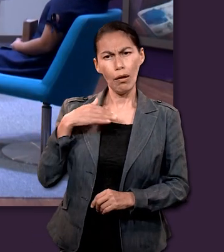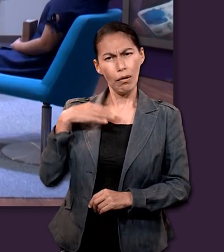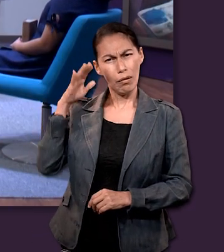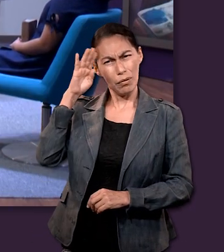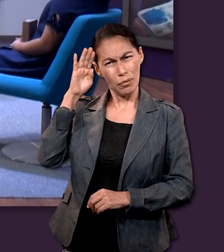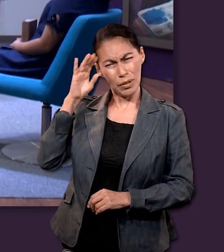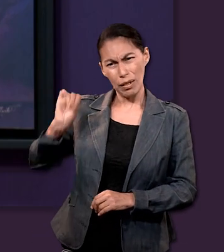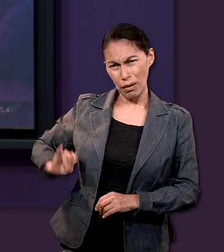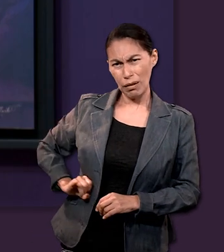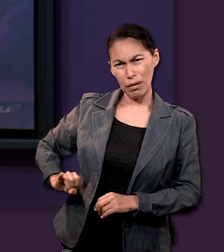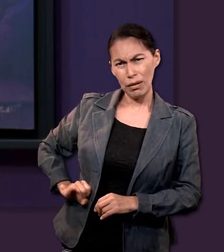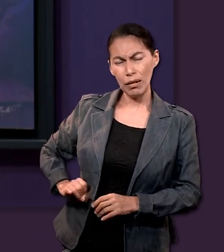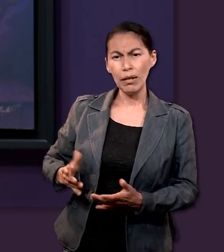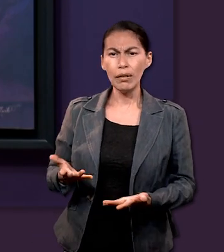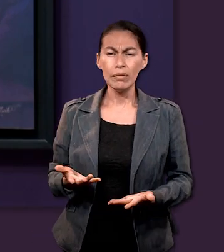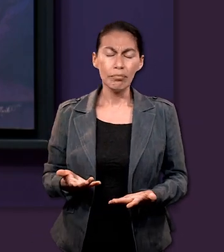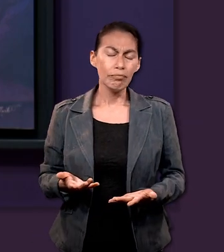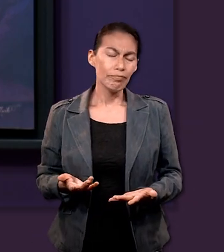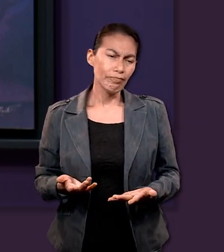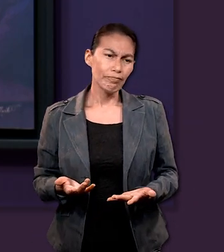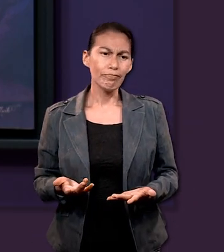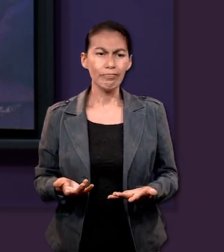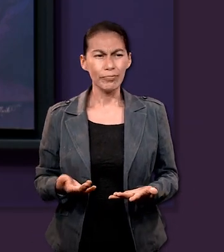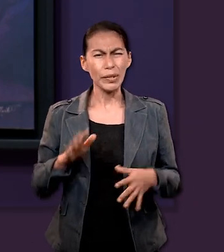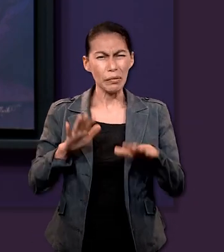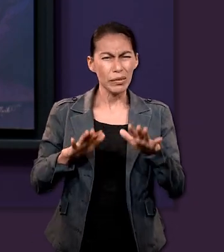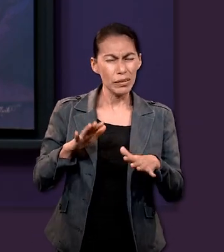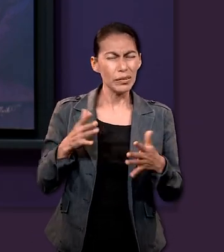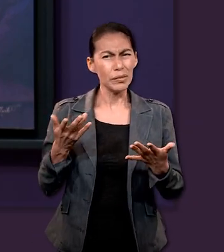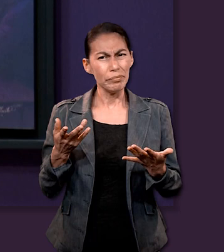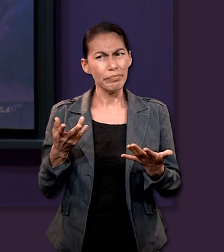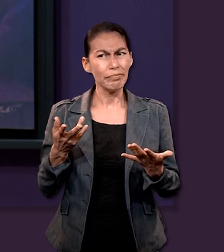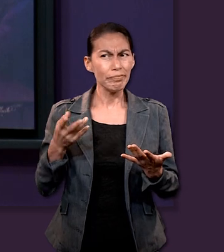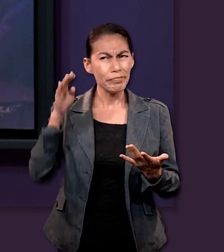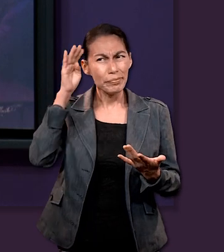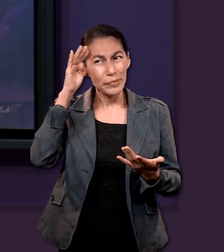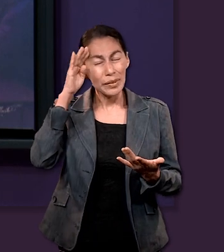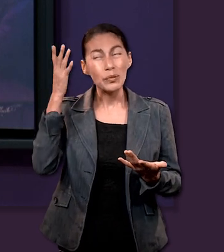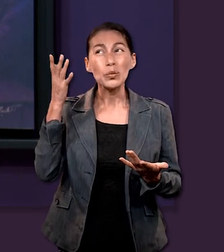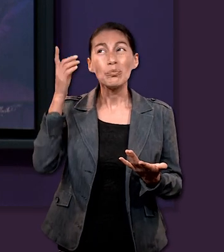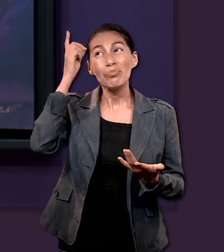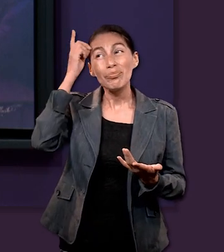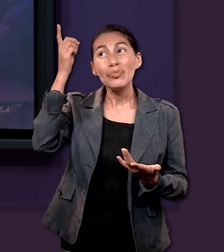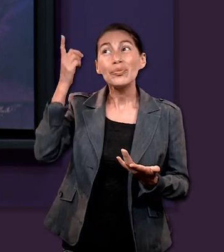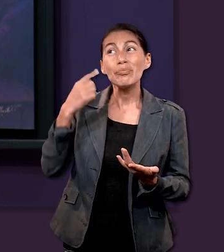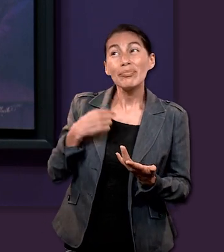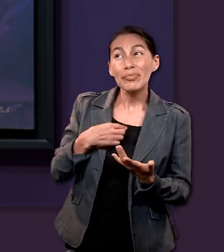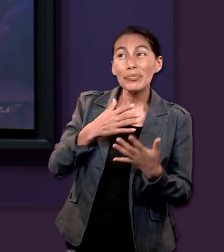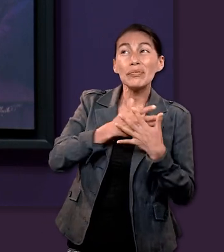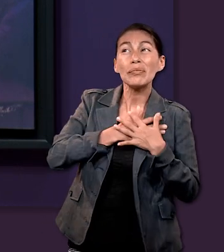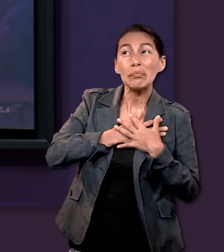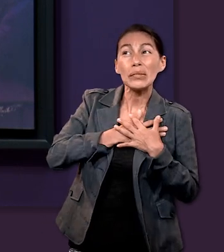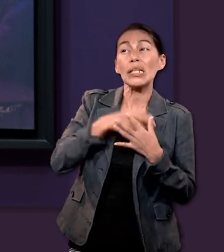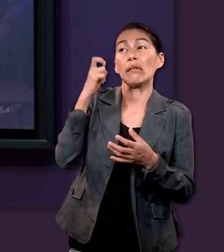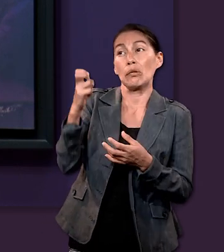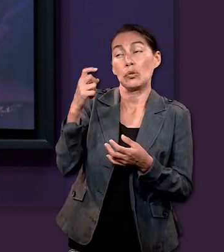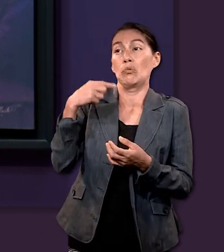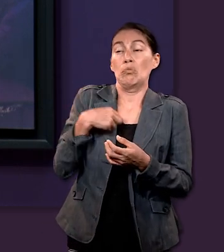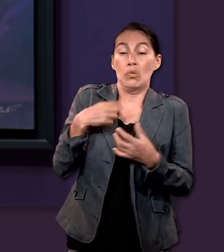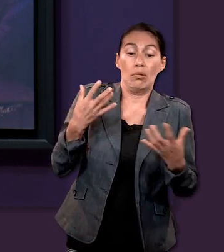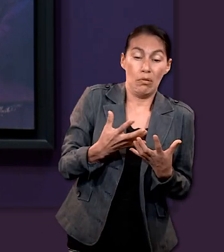bien interesante que cuando nos llegamos a plantear este tipo de pensamientos, como si Dios me amara,